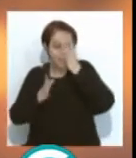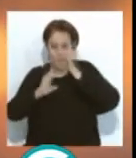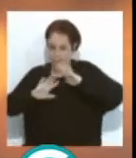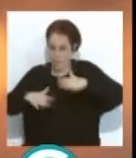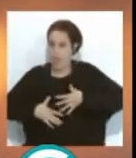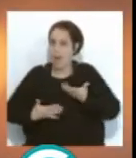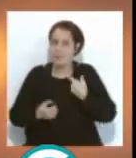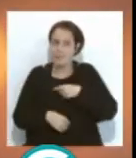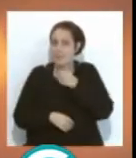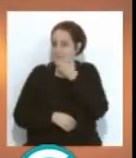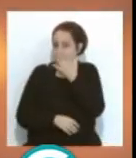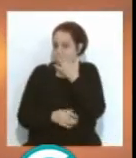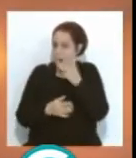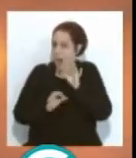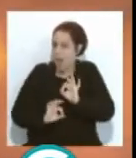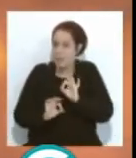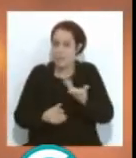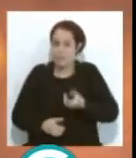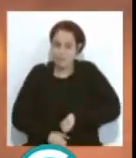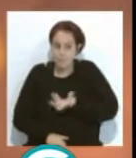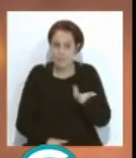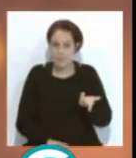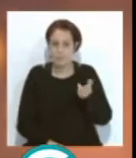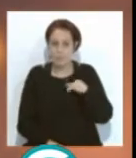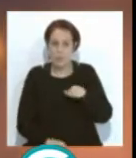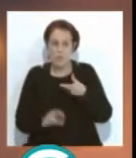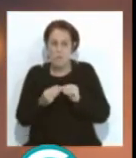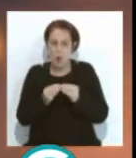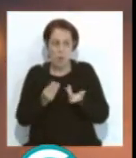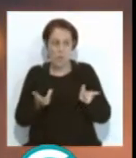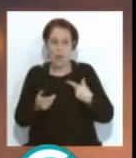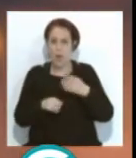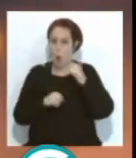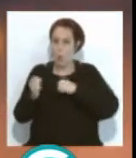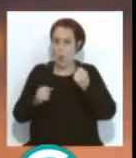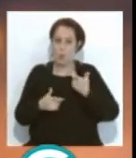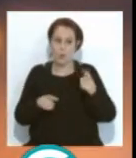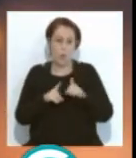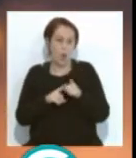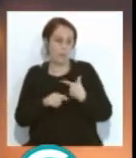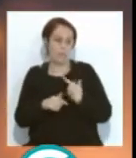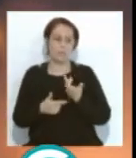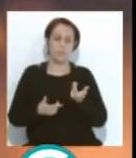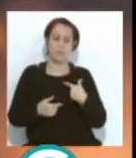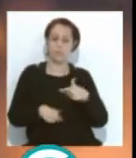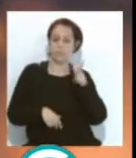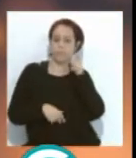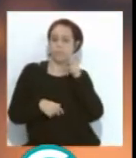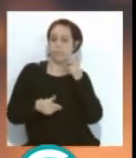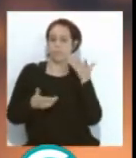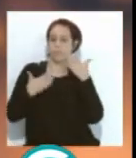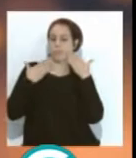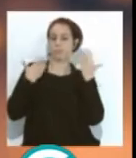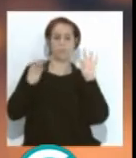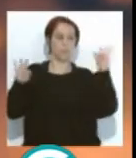a empezarlo. Y a mí esa forma de estar en el concurso, postureo, ese postureo me como que